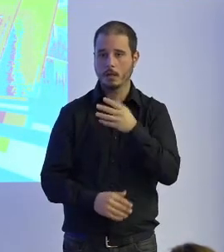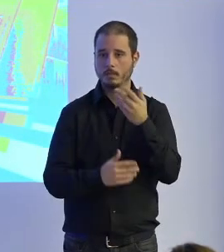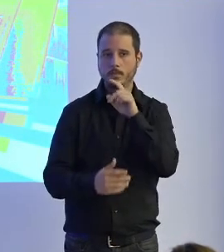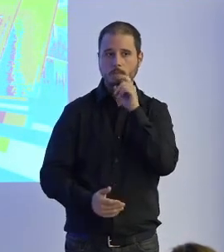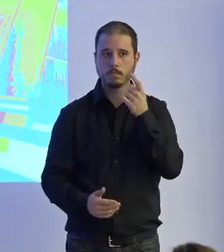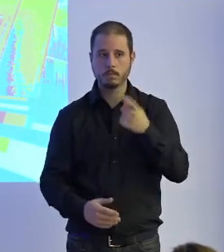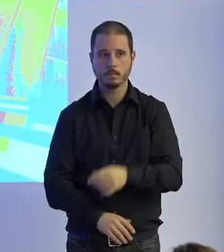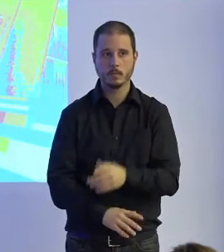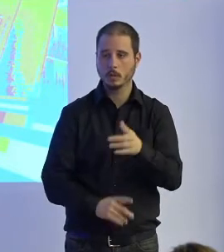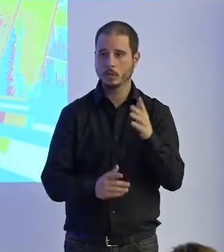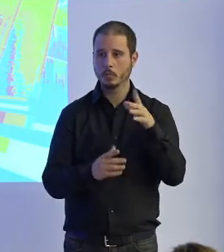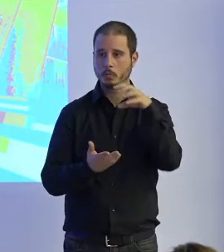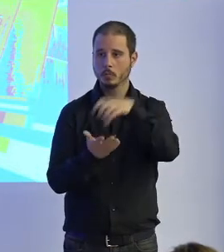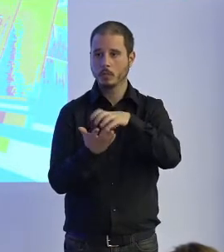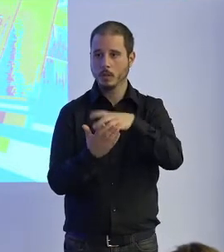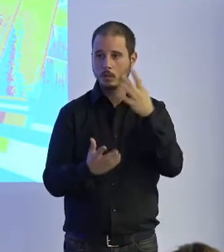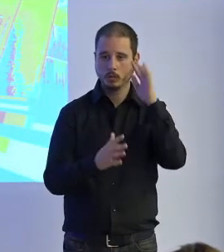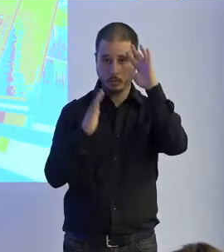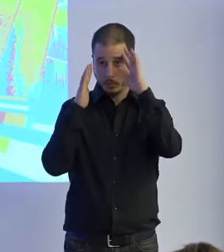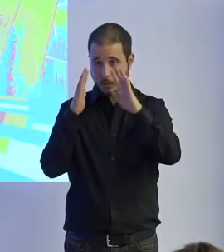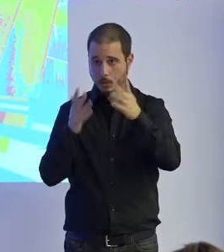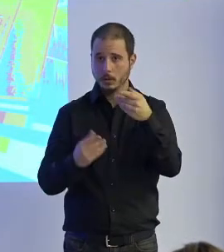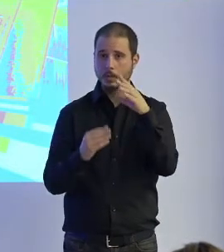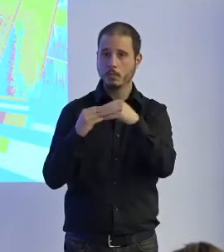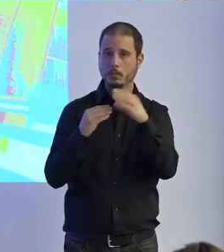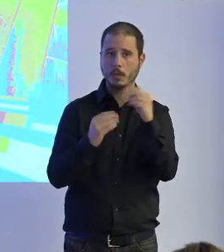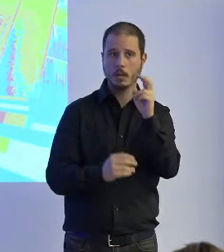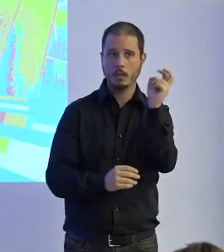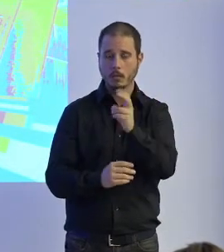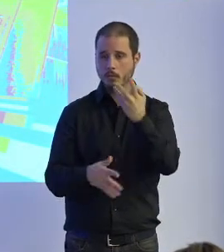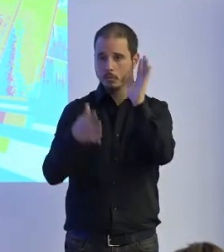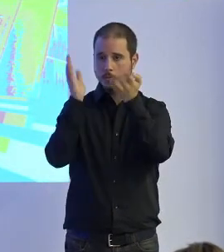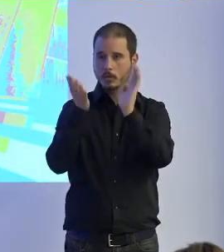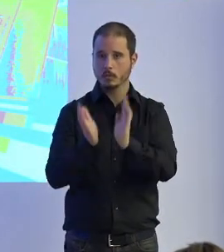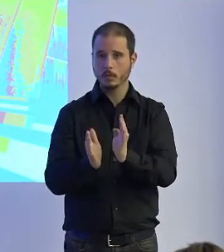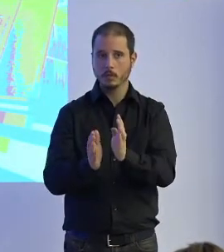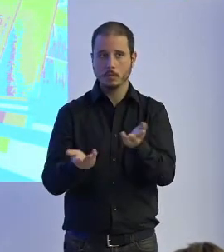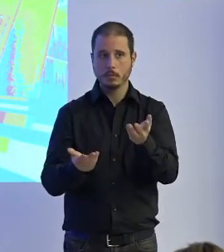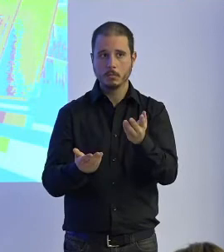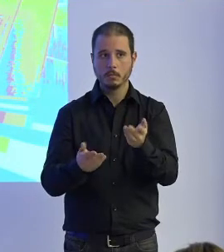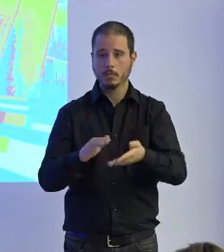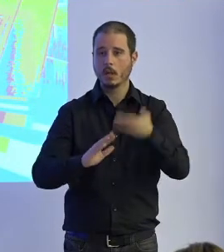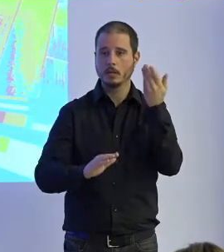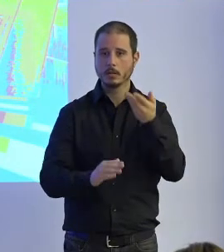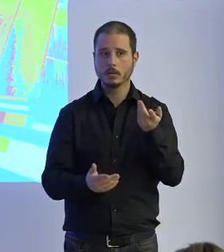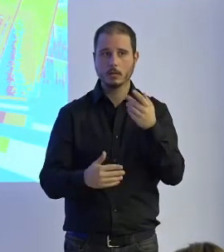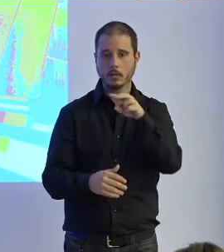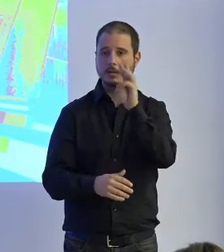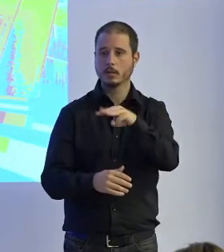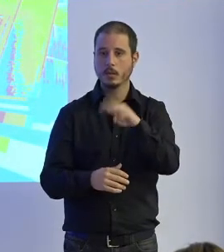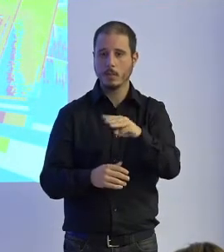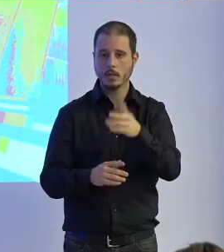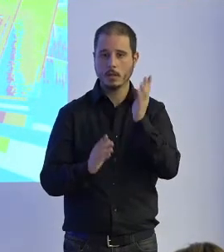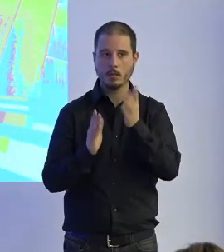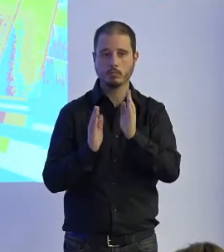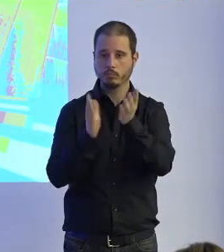de atención claro lo estabilizan al paciente le empiezan a tratar y qué bueno pasan tres meses que tenemos menos